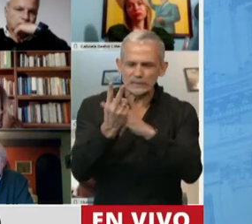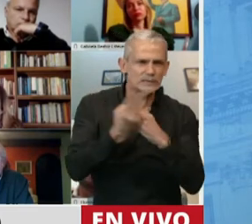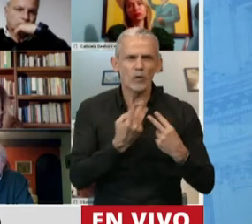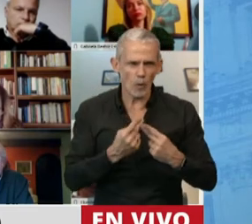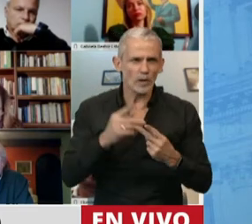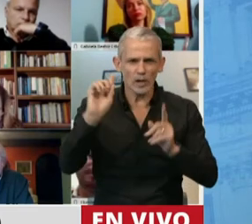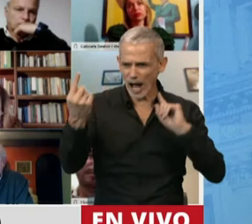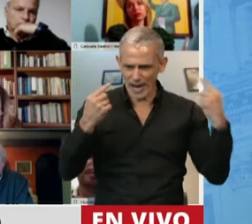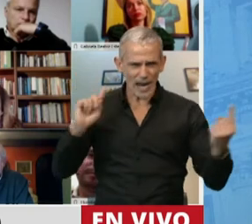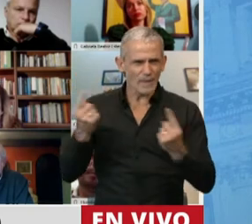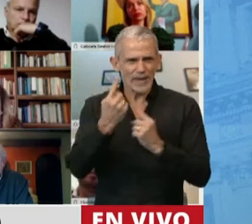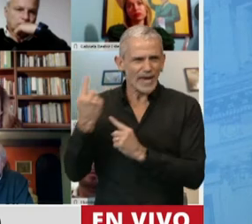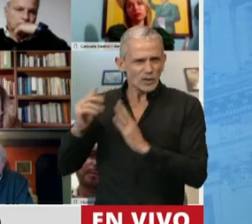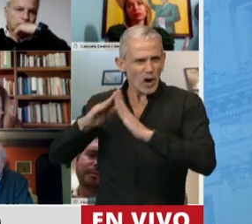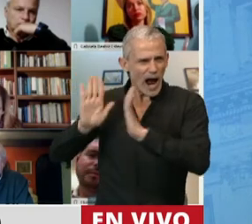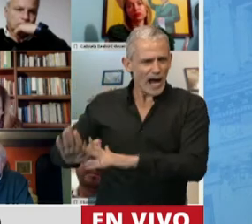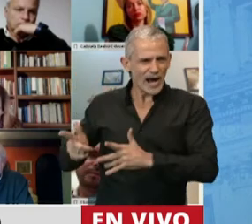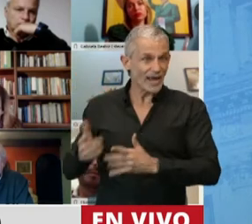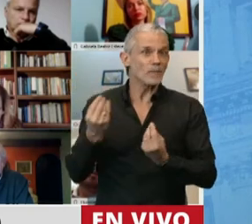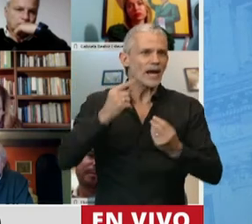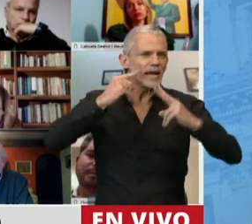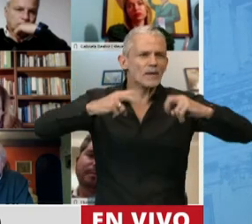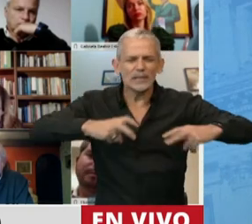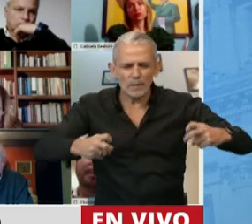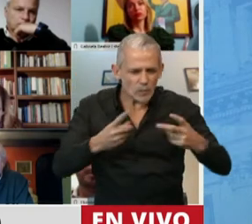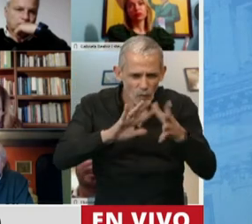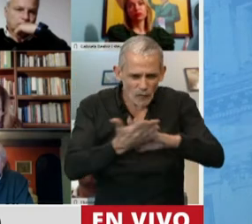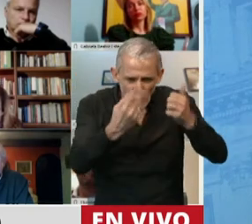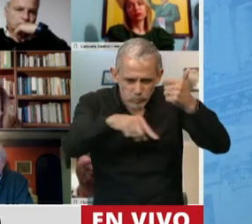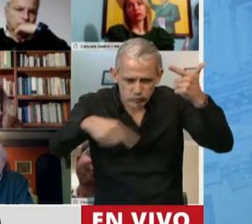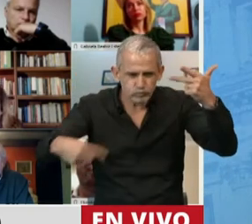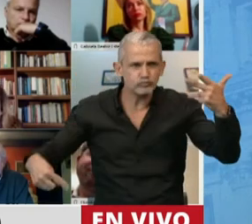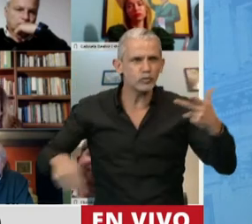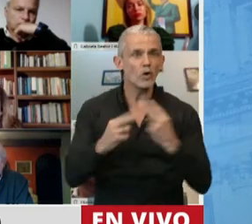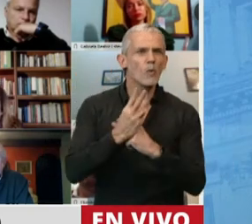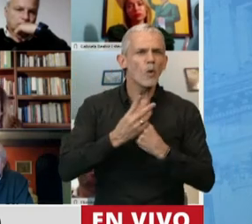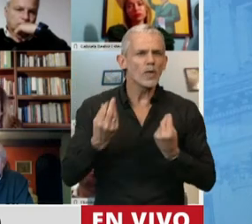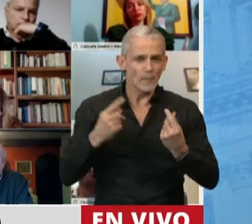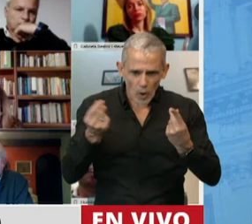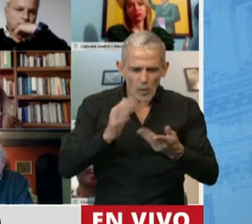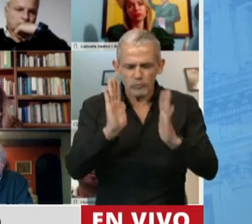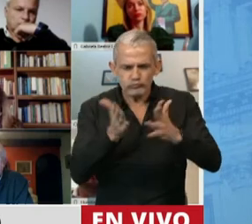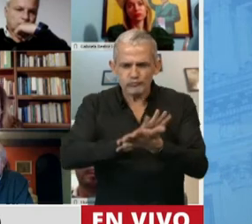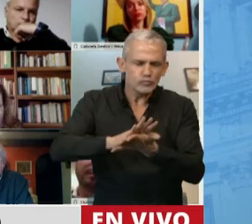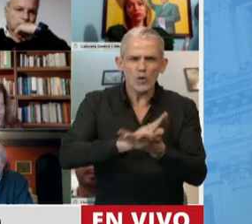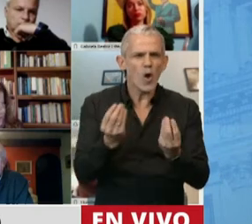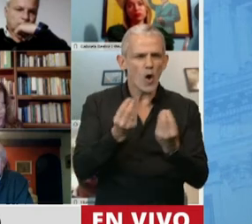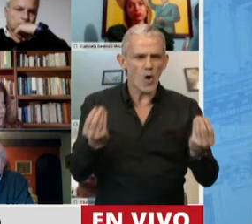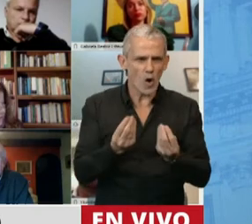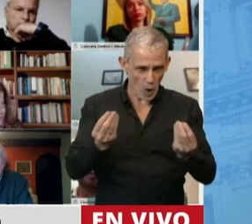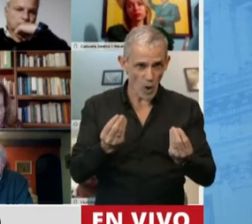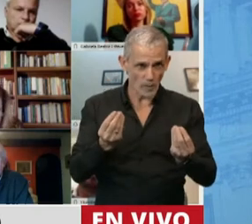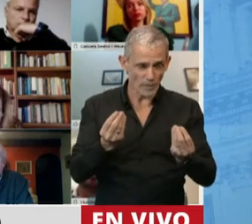medidas de aislamiento y para investigar en profundidad las distintas formas que tenemos de enfrentar esta pandemia con